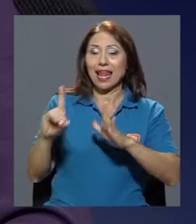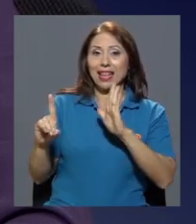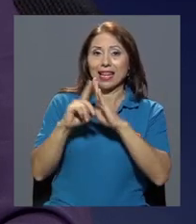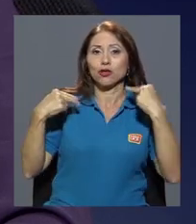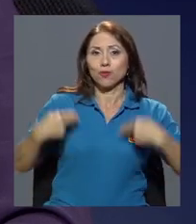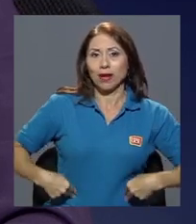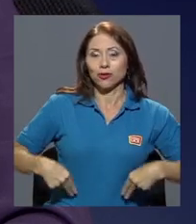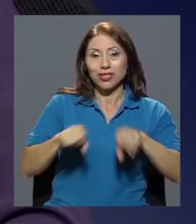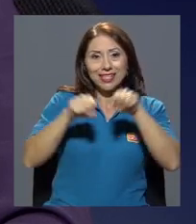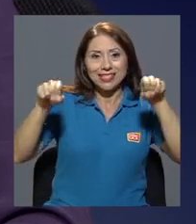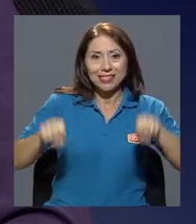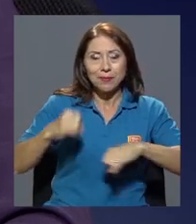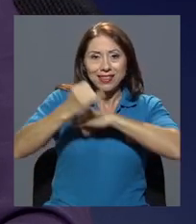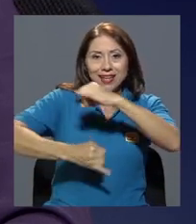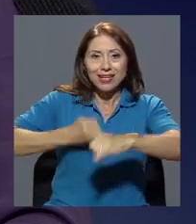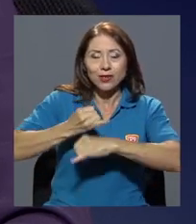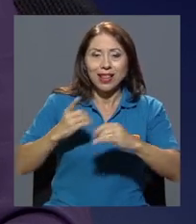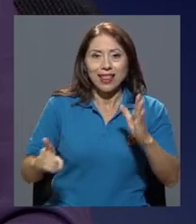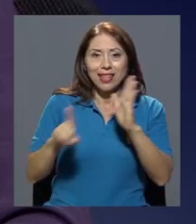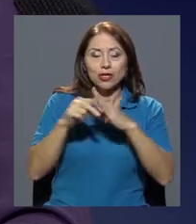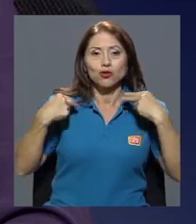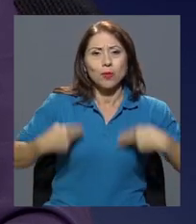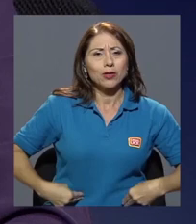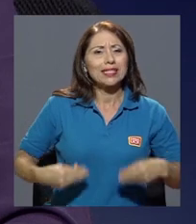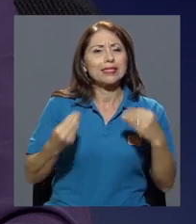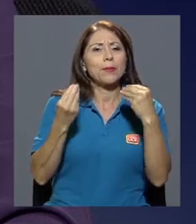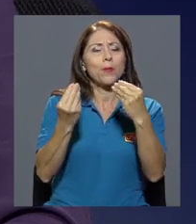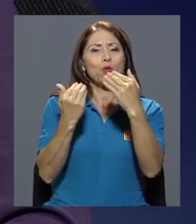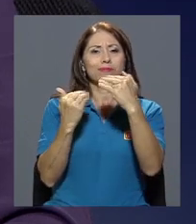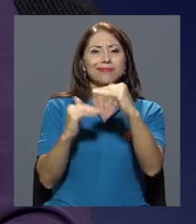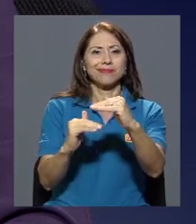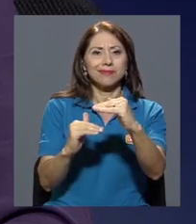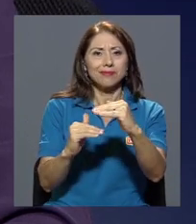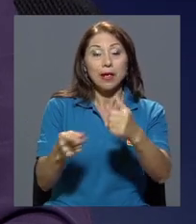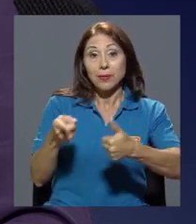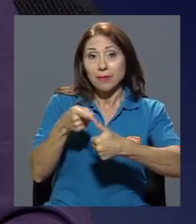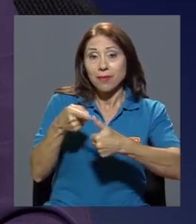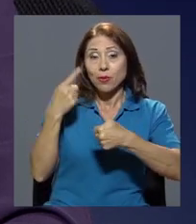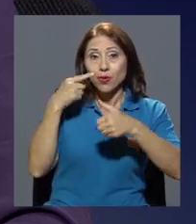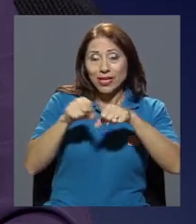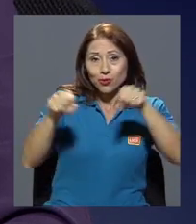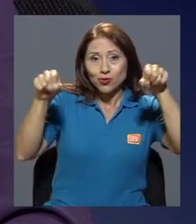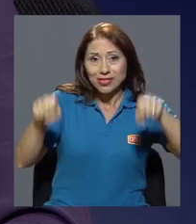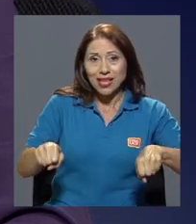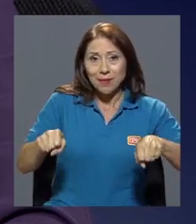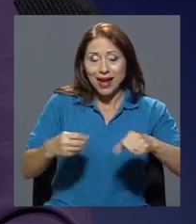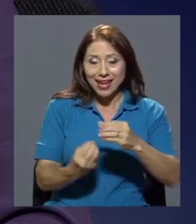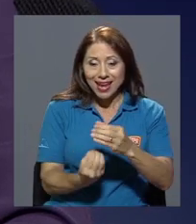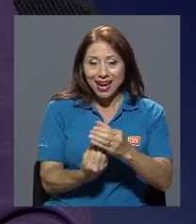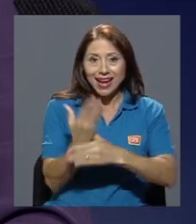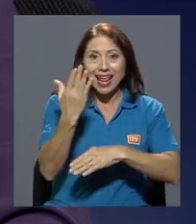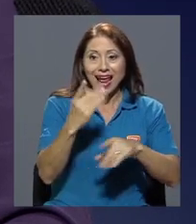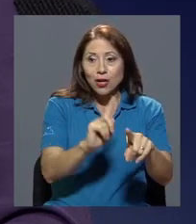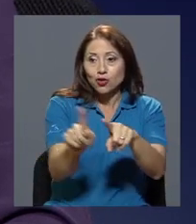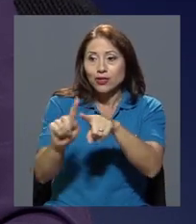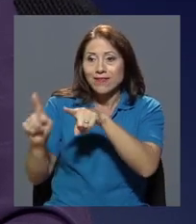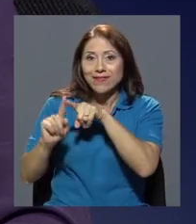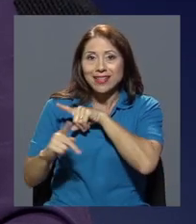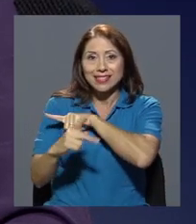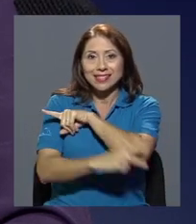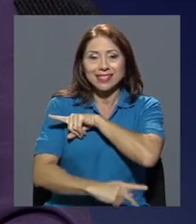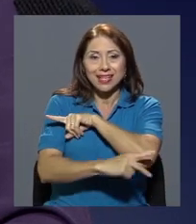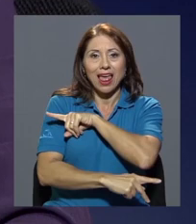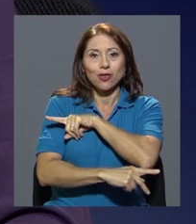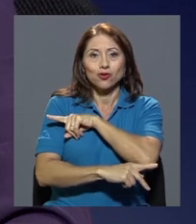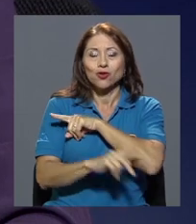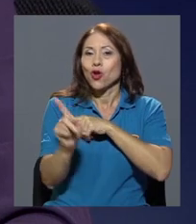en general el sistema internacional de derechos humanos es bastante limitado. En primer lugar porque es un sistema que crean los estados y por lo tanto no lo